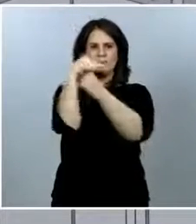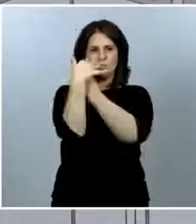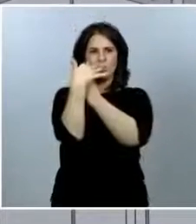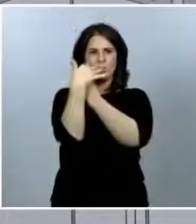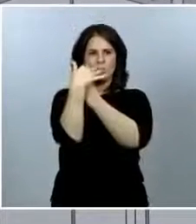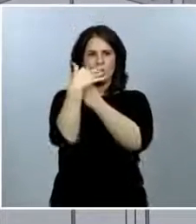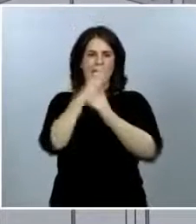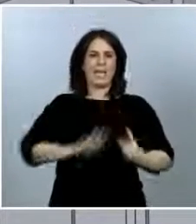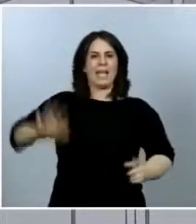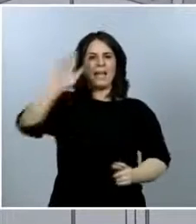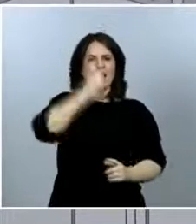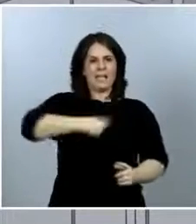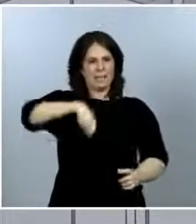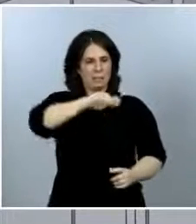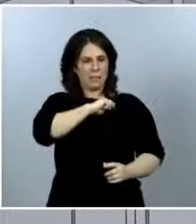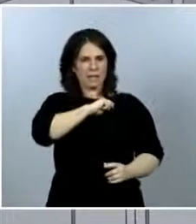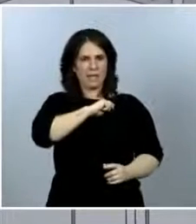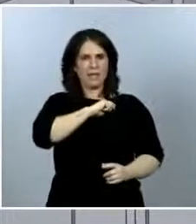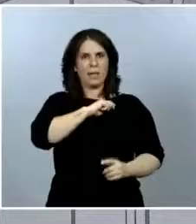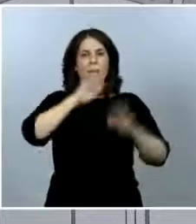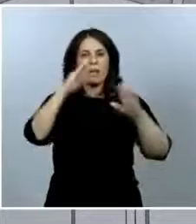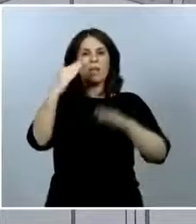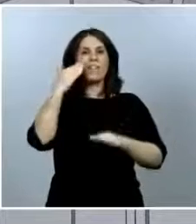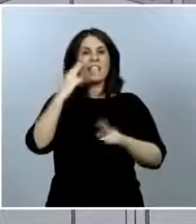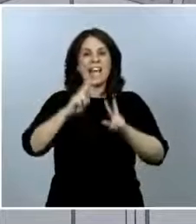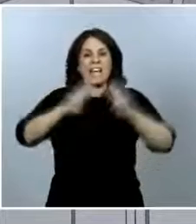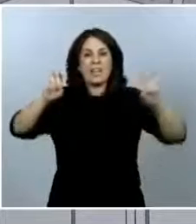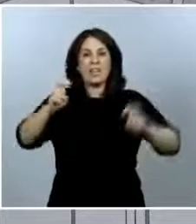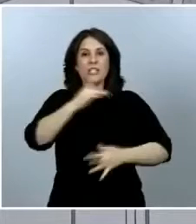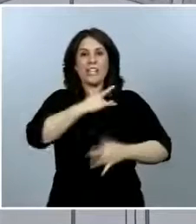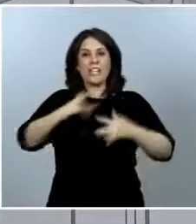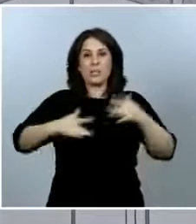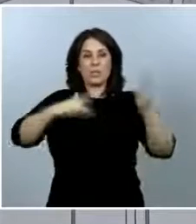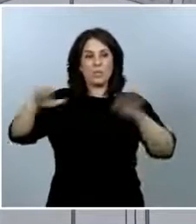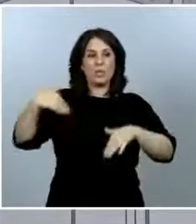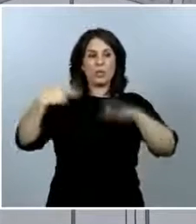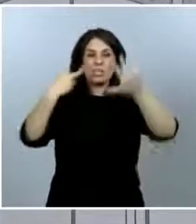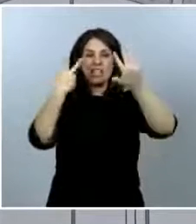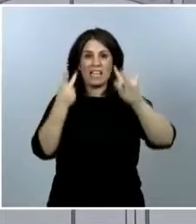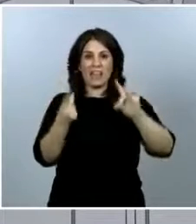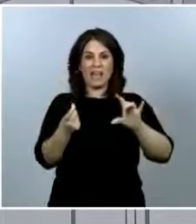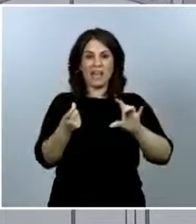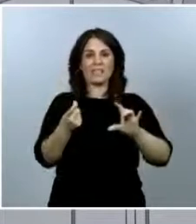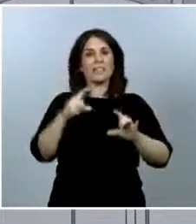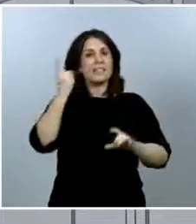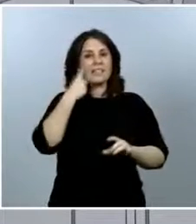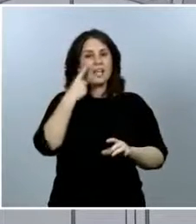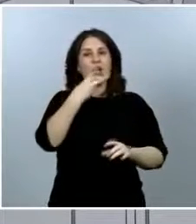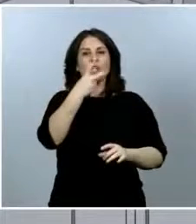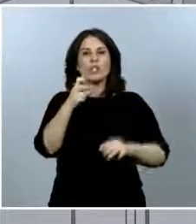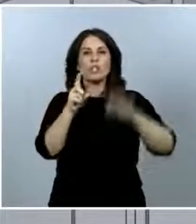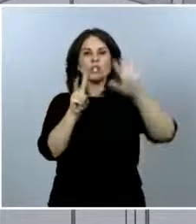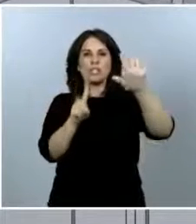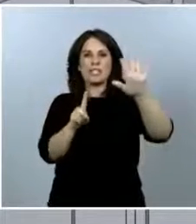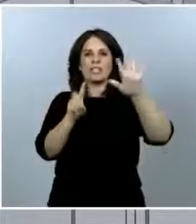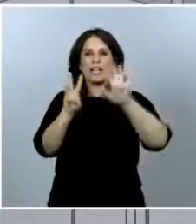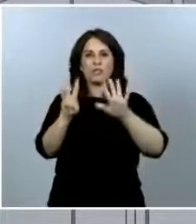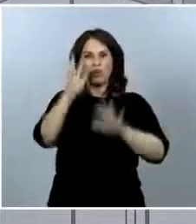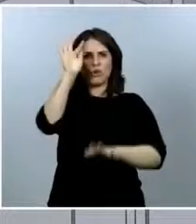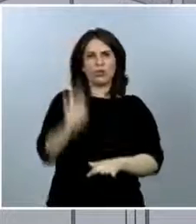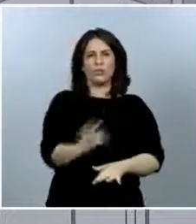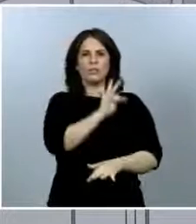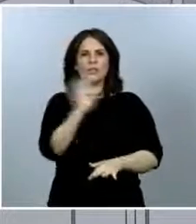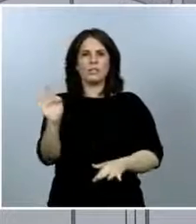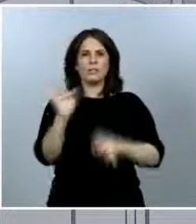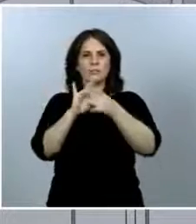España, pero con fecha de inicio de síntomas en los últimos siete días se diagnosticaron 268 en total. En los últimos siete